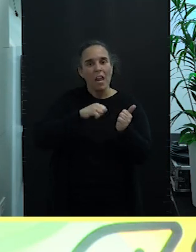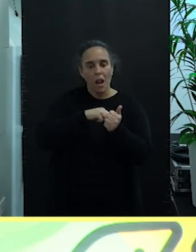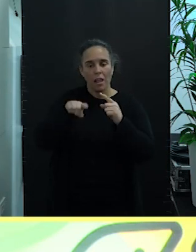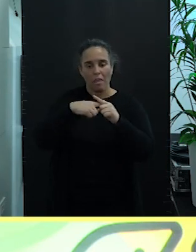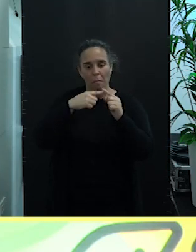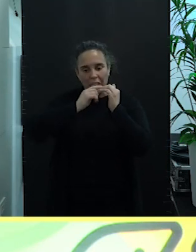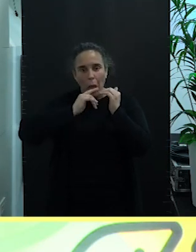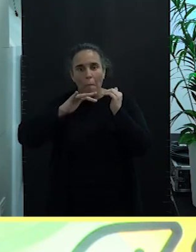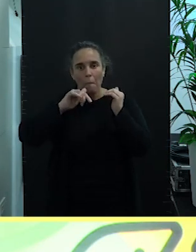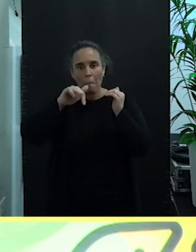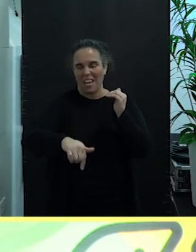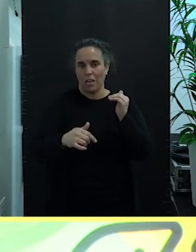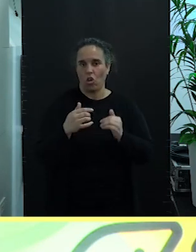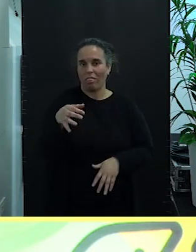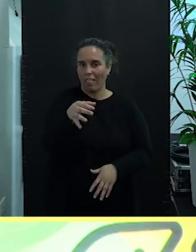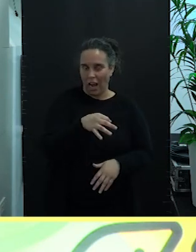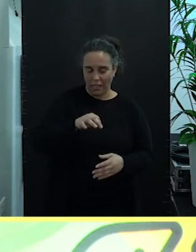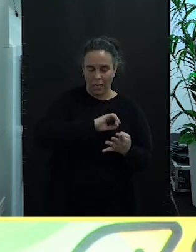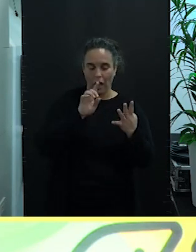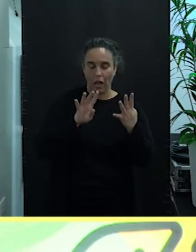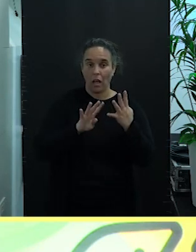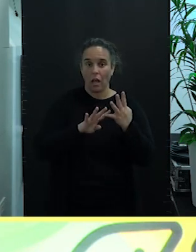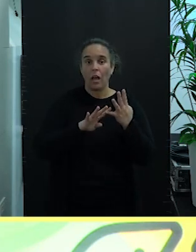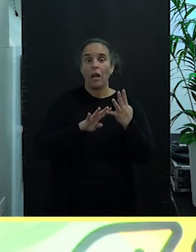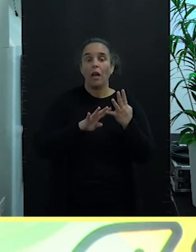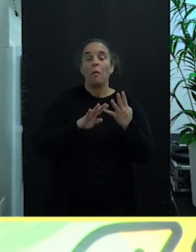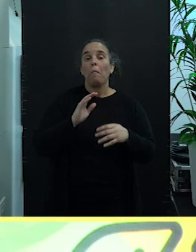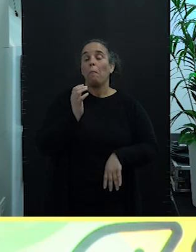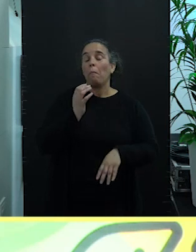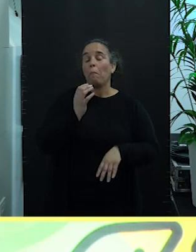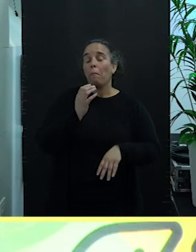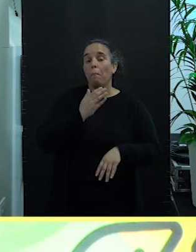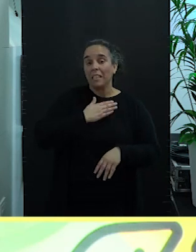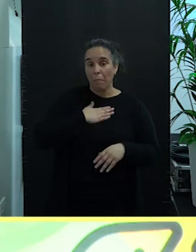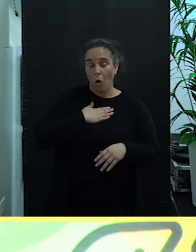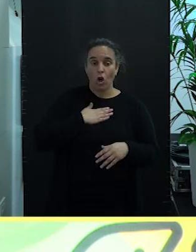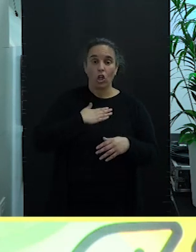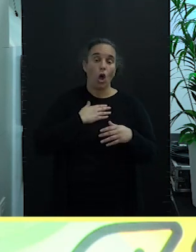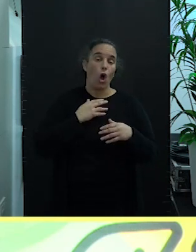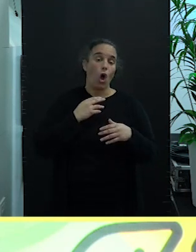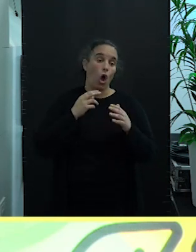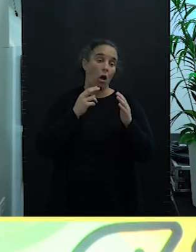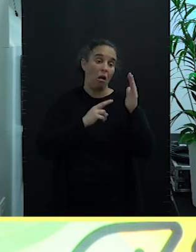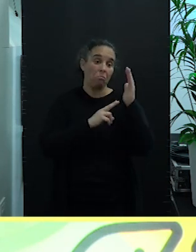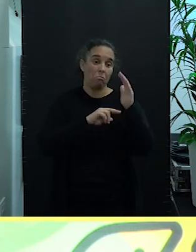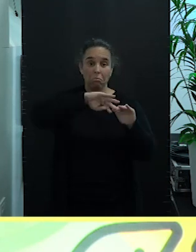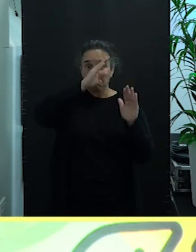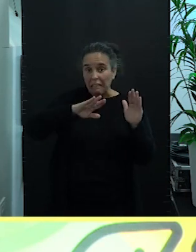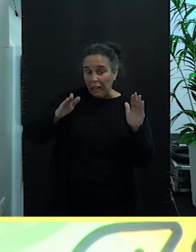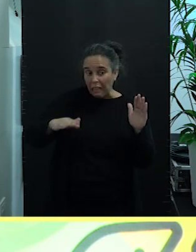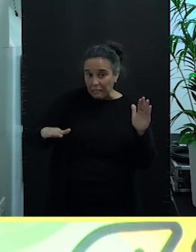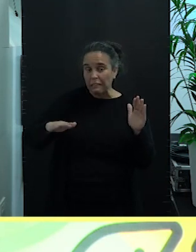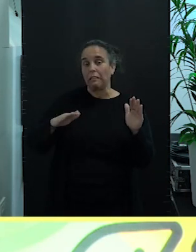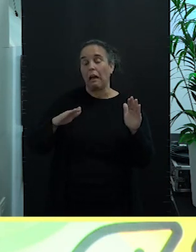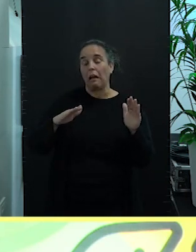El 4 es difundir el patrimonio etnográfico y los valores paisajísticos y ambientales de las Islas Canarias.